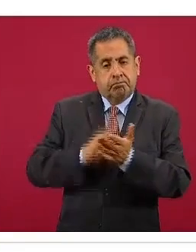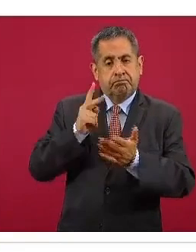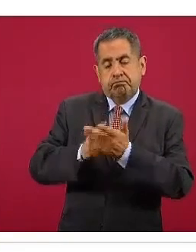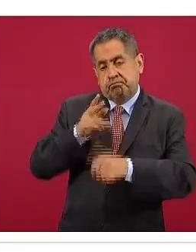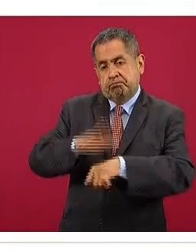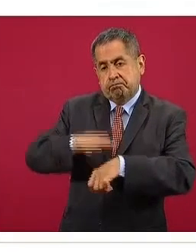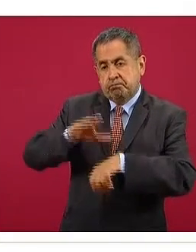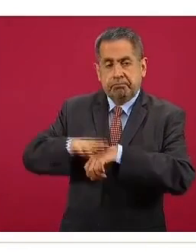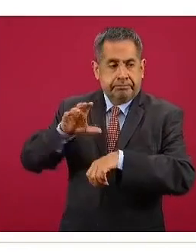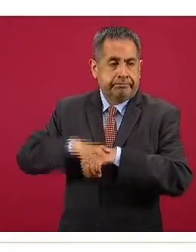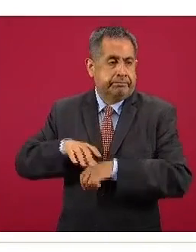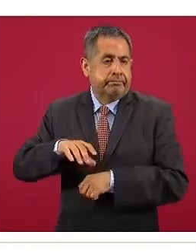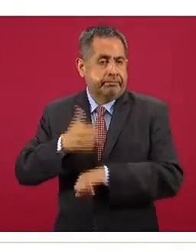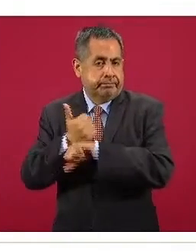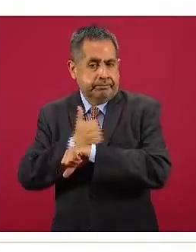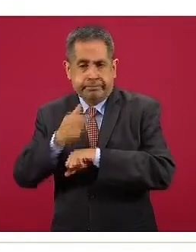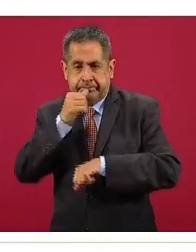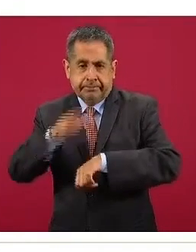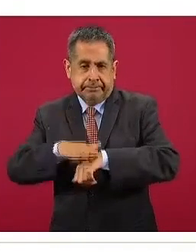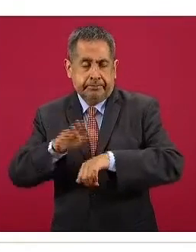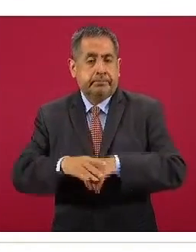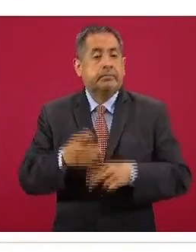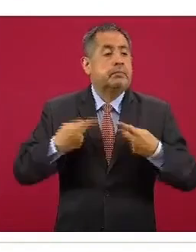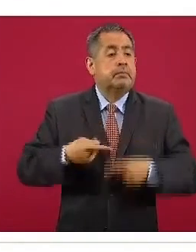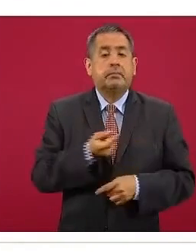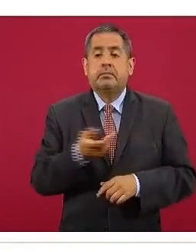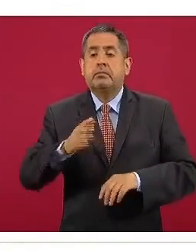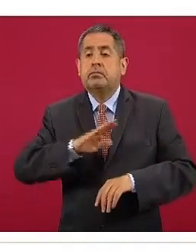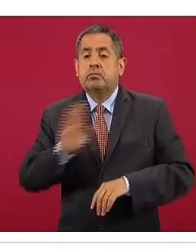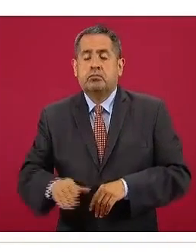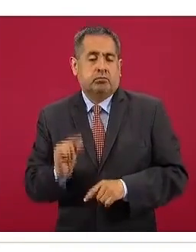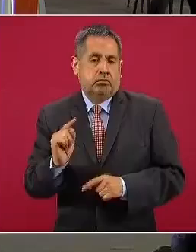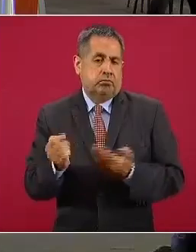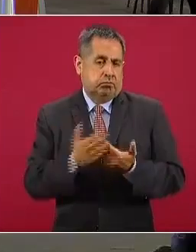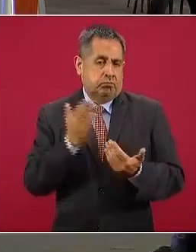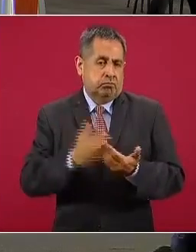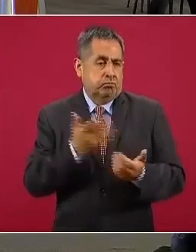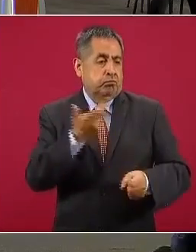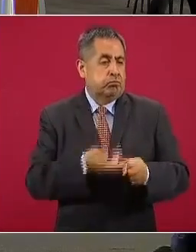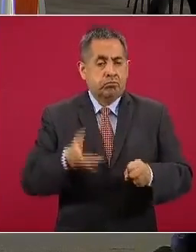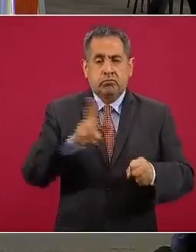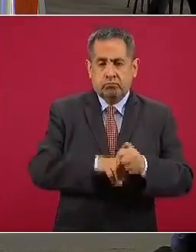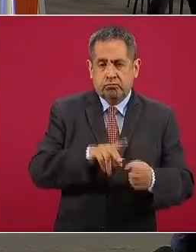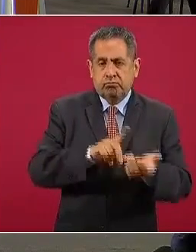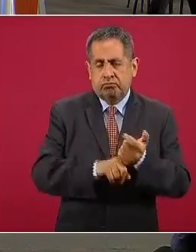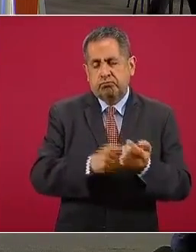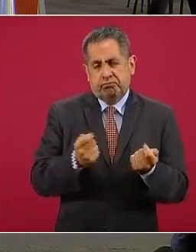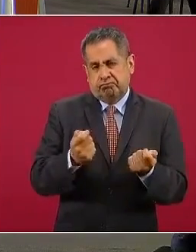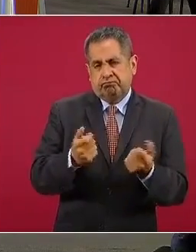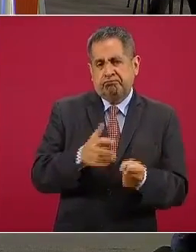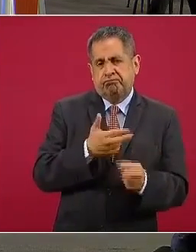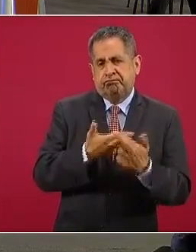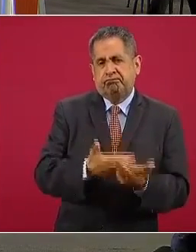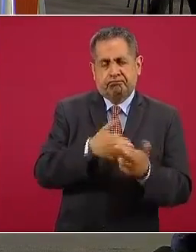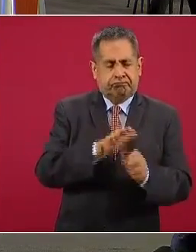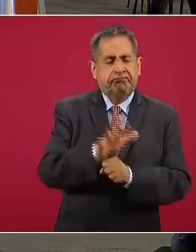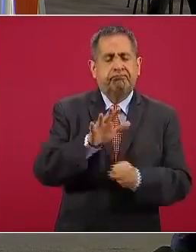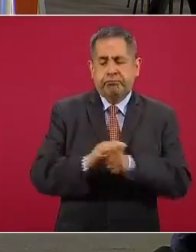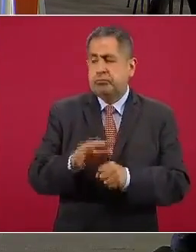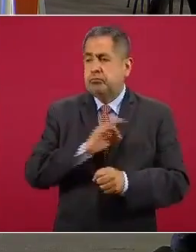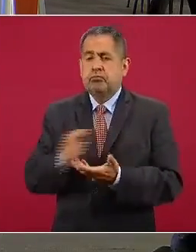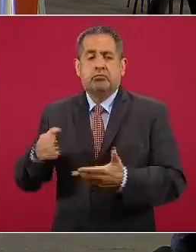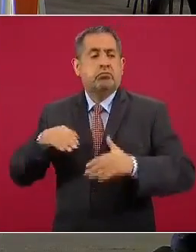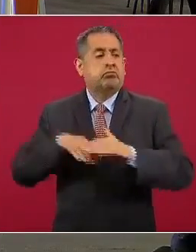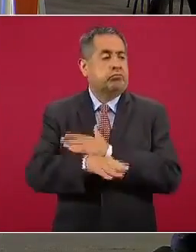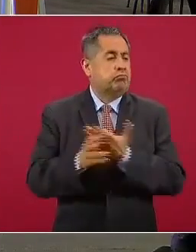reducción de la mortalidad la siguiente y ocupación hospitalaria con algunas variaciones en la primera quincena de octubre pero en general ya